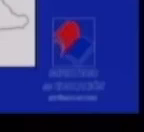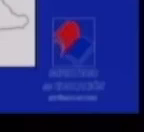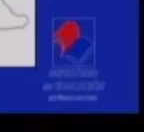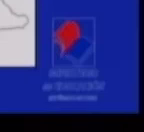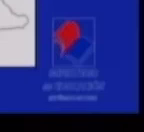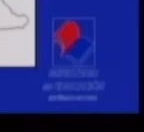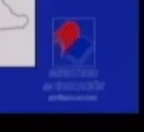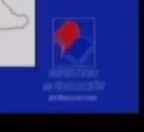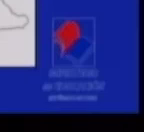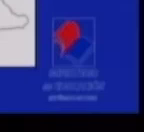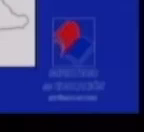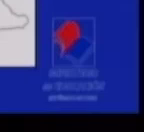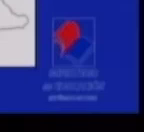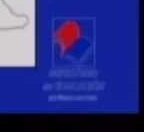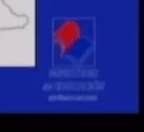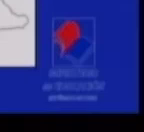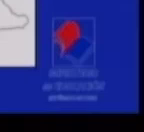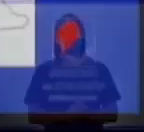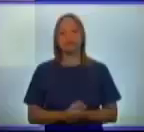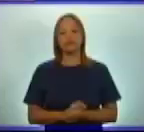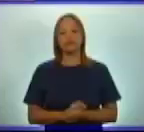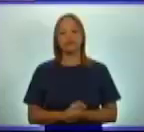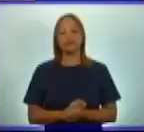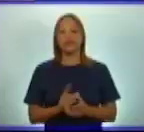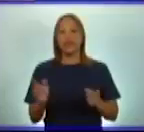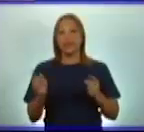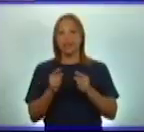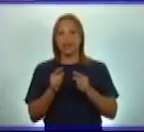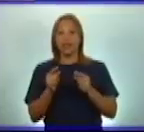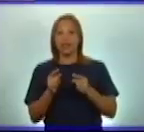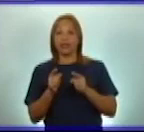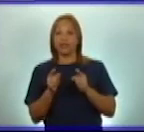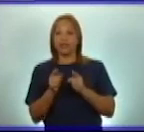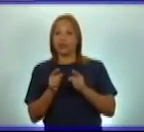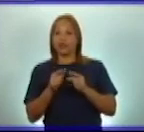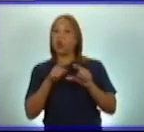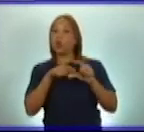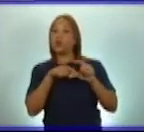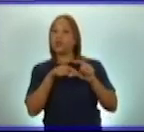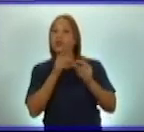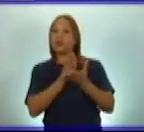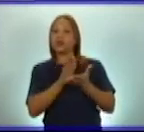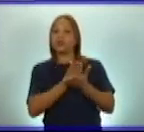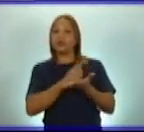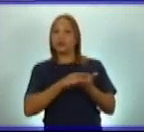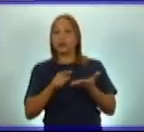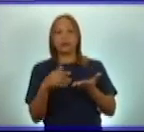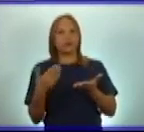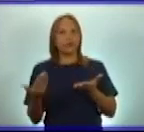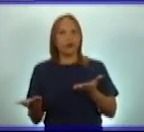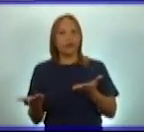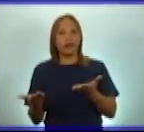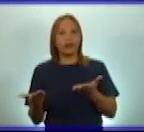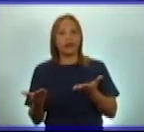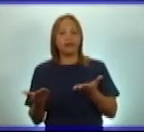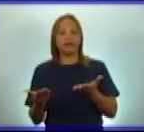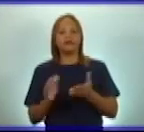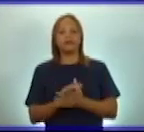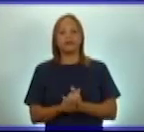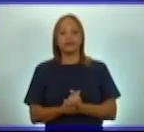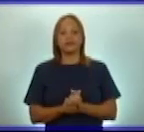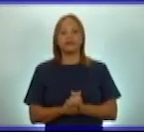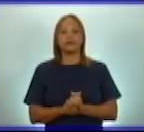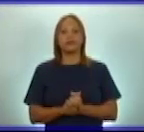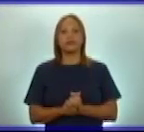En resumen, los contenidos que estudiarás durante las semanas son los siguientes.